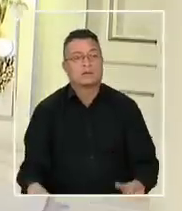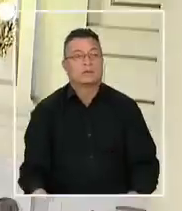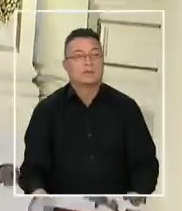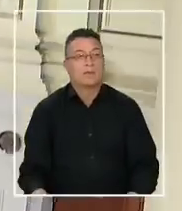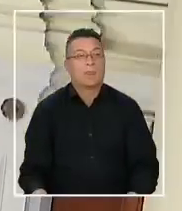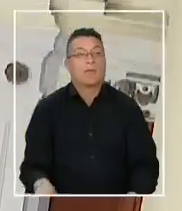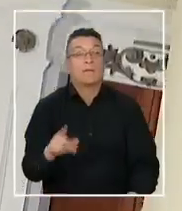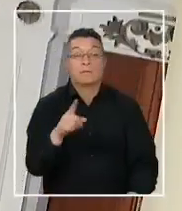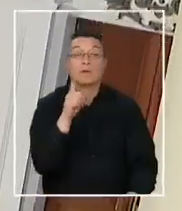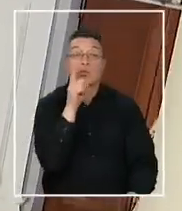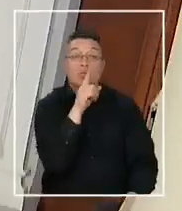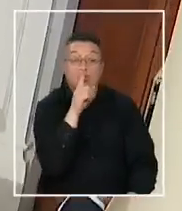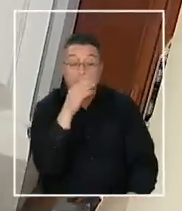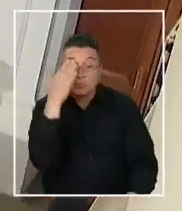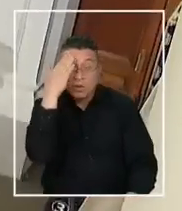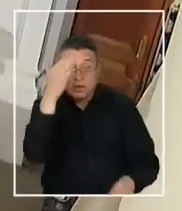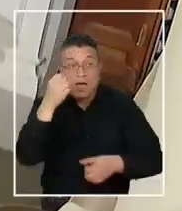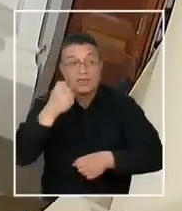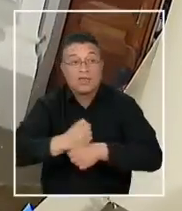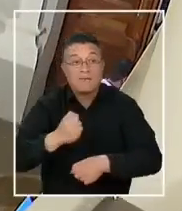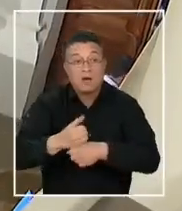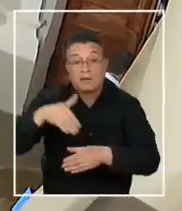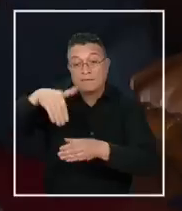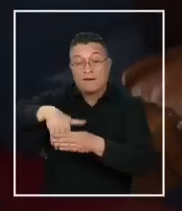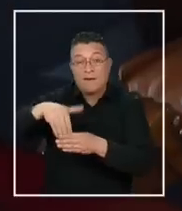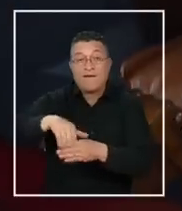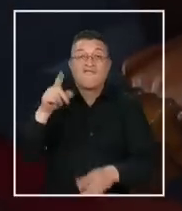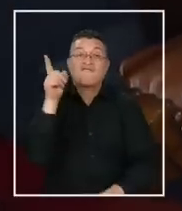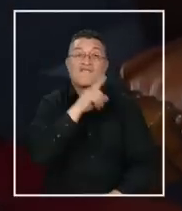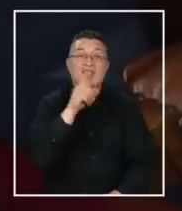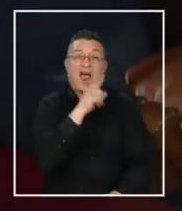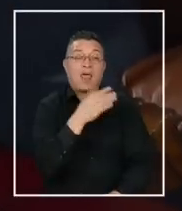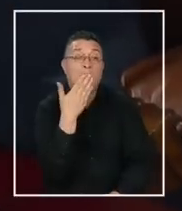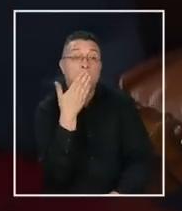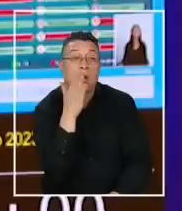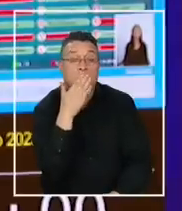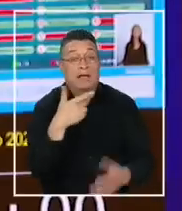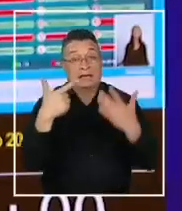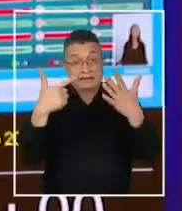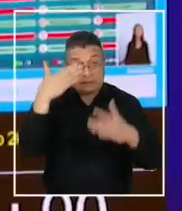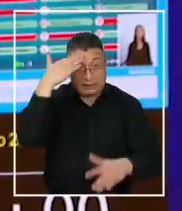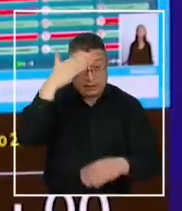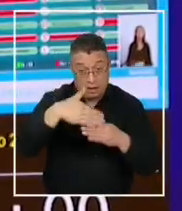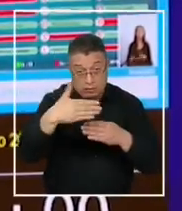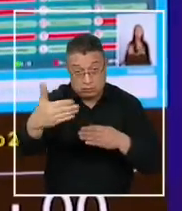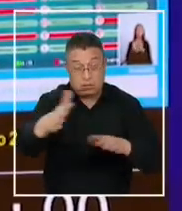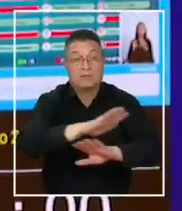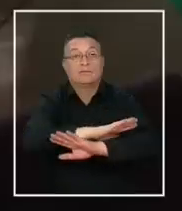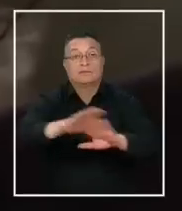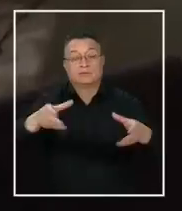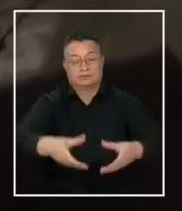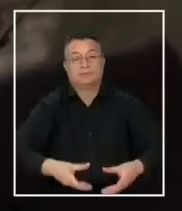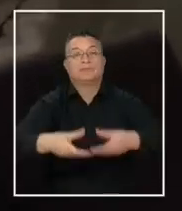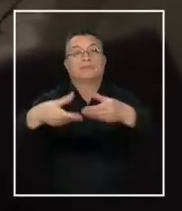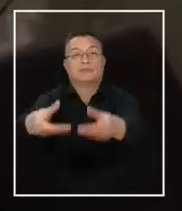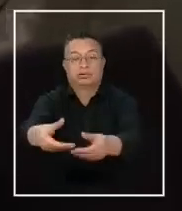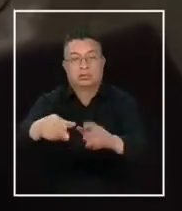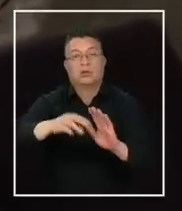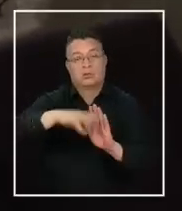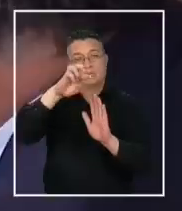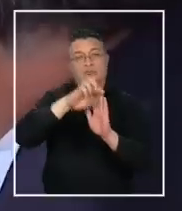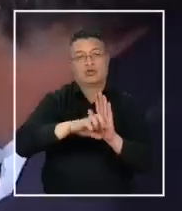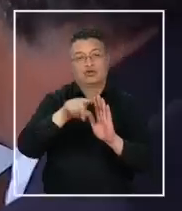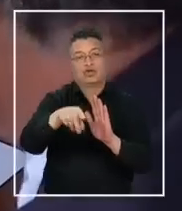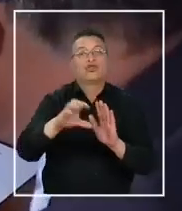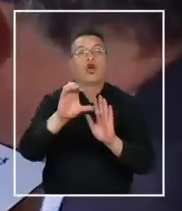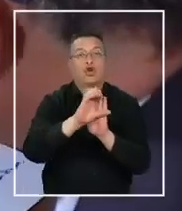Son los últimos días de trabajo, votaciones finales de los llamados expertos, que en siete días más tendrán que plasmar las nuevas normas en el anteproyecto